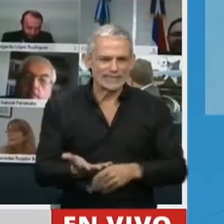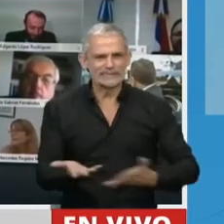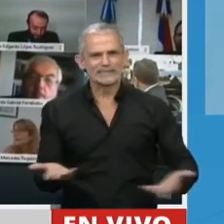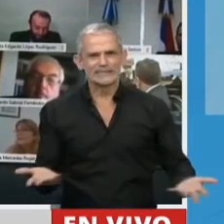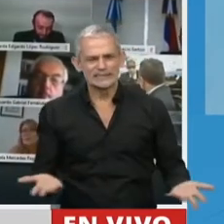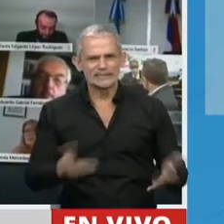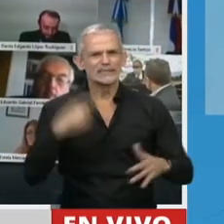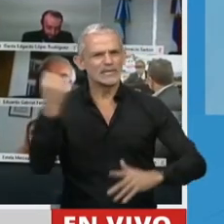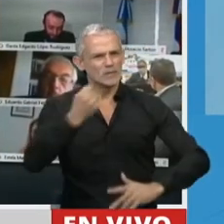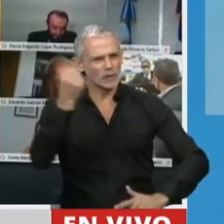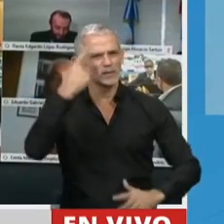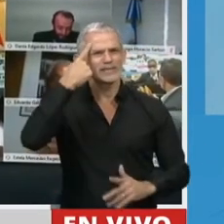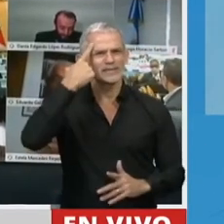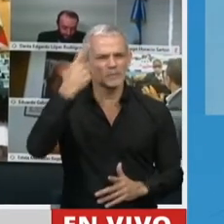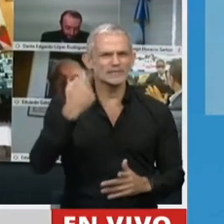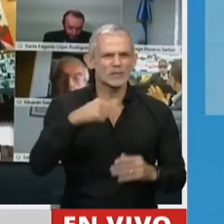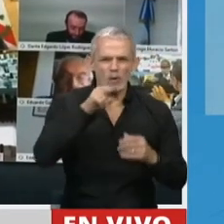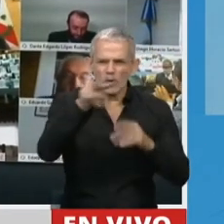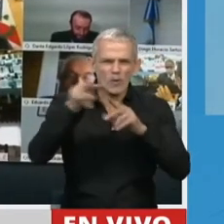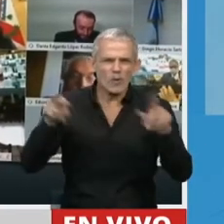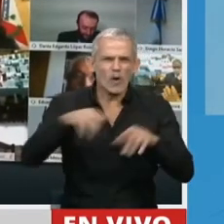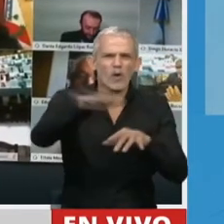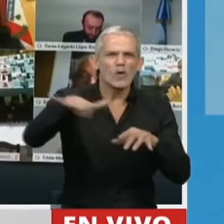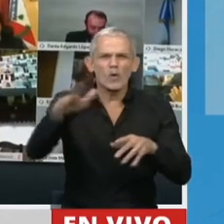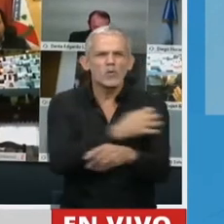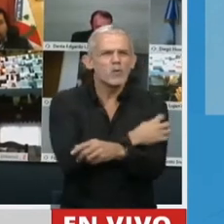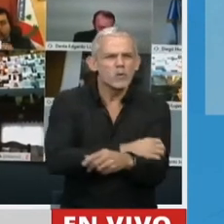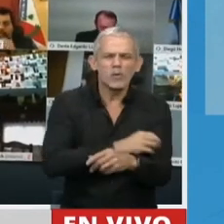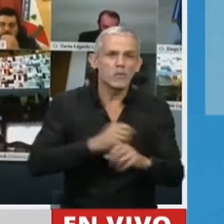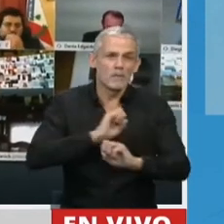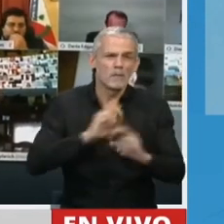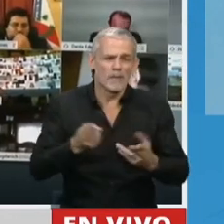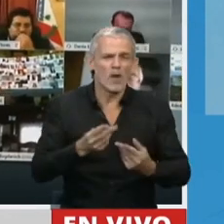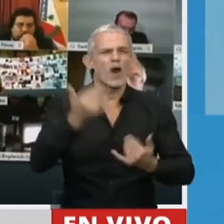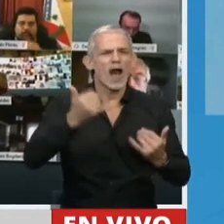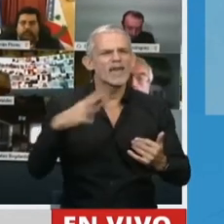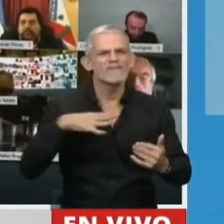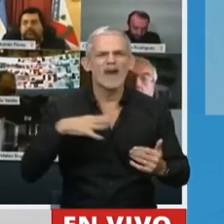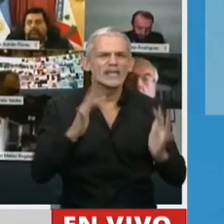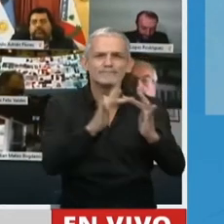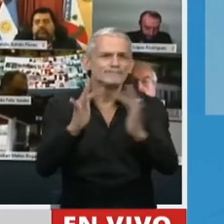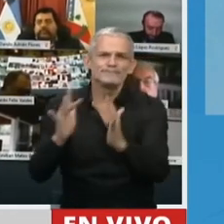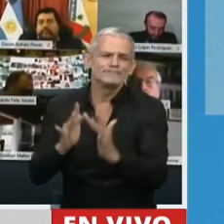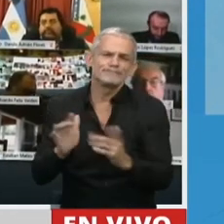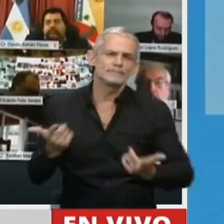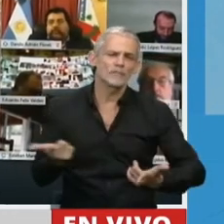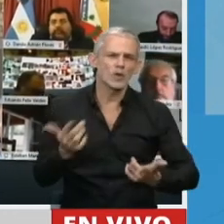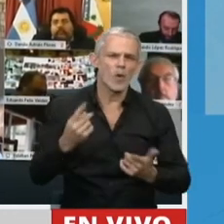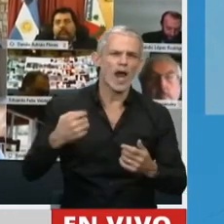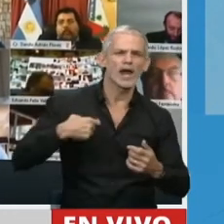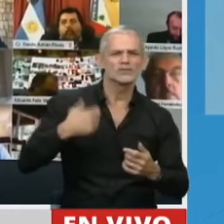es muy importante tenerlo en cuenta. Si se mira los sectores vulnerables, más vulnerables, más postergados